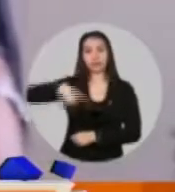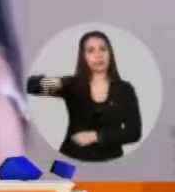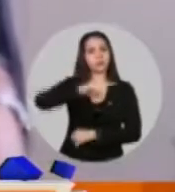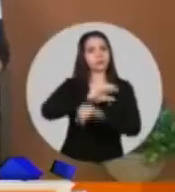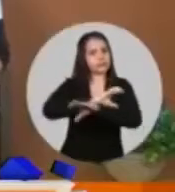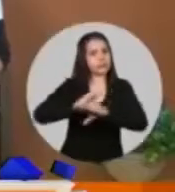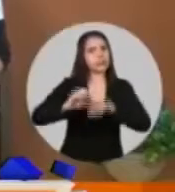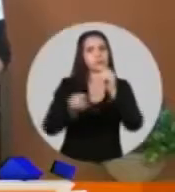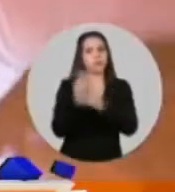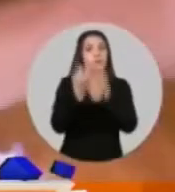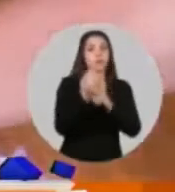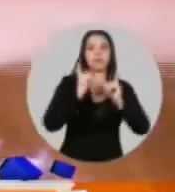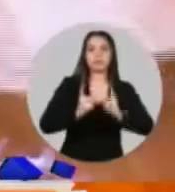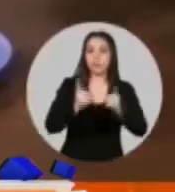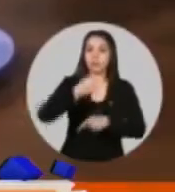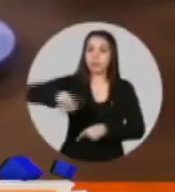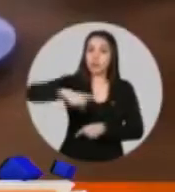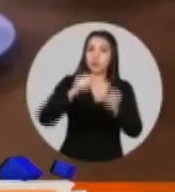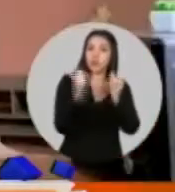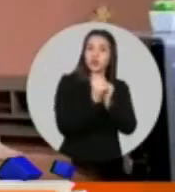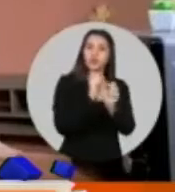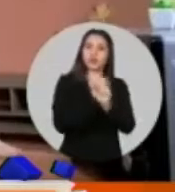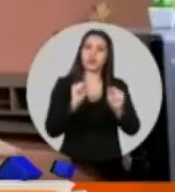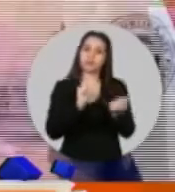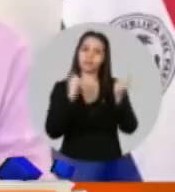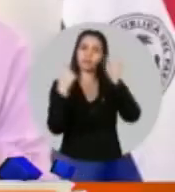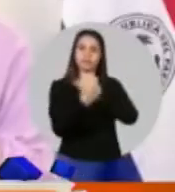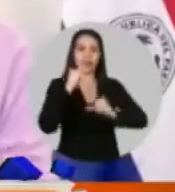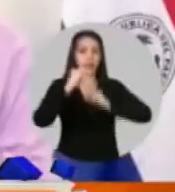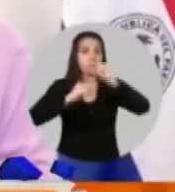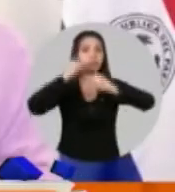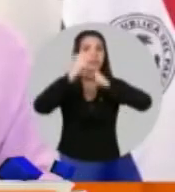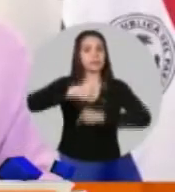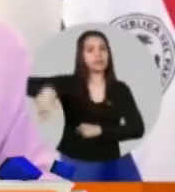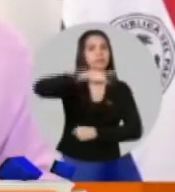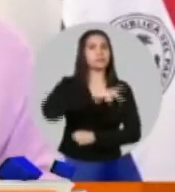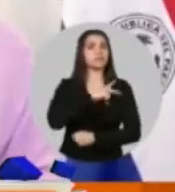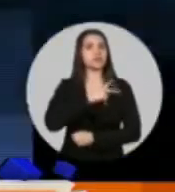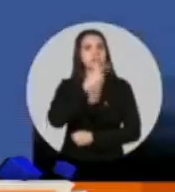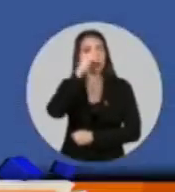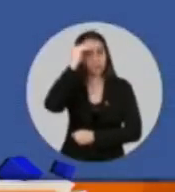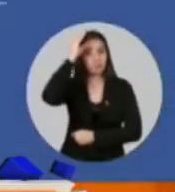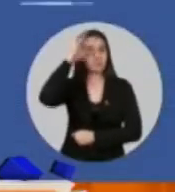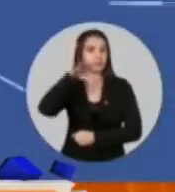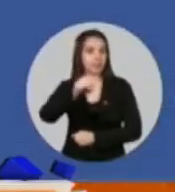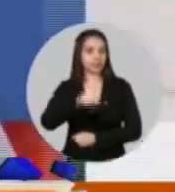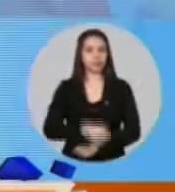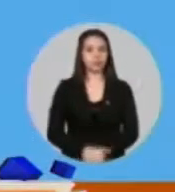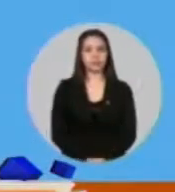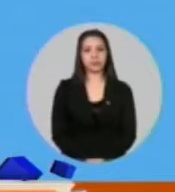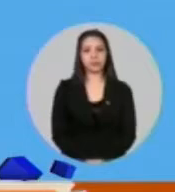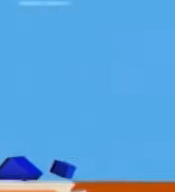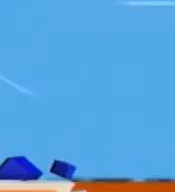no me parece nada malo. A mí me parece que es interesante y que esto podría seguir. Pero no es el momento, no es